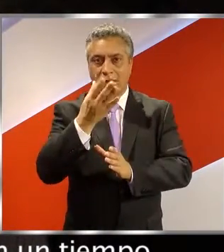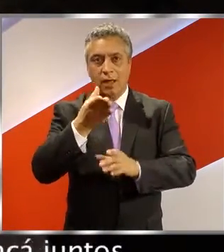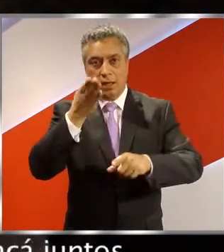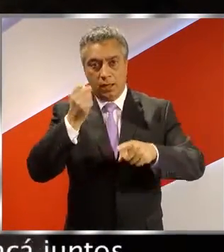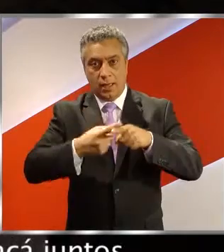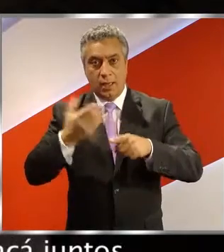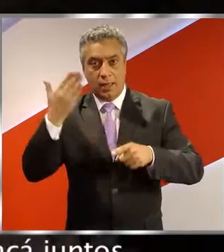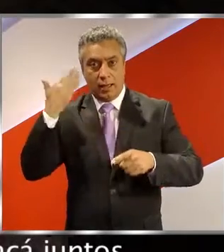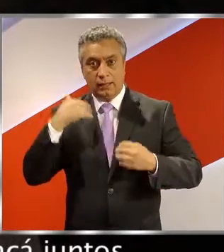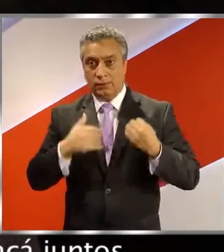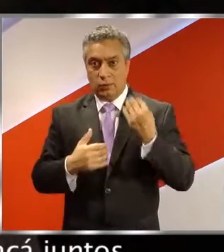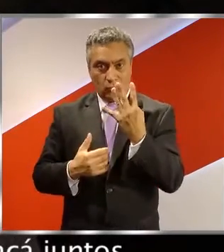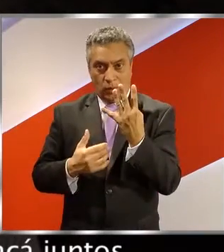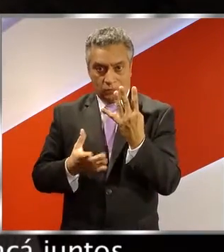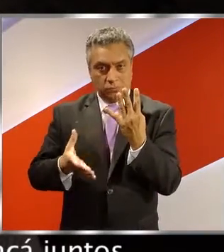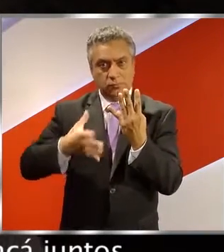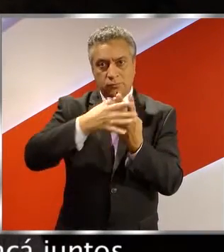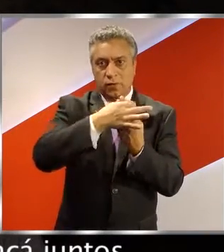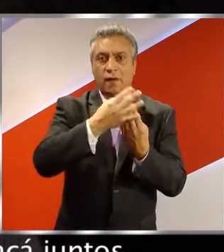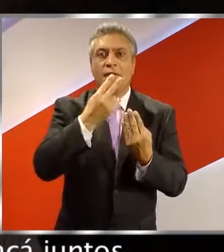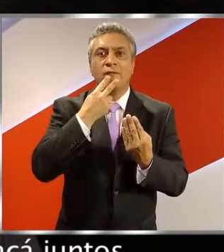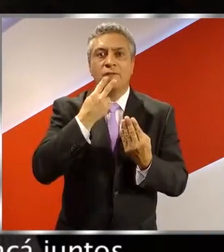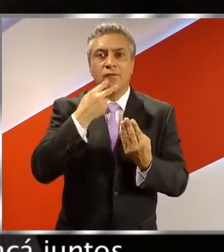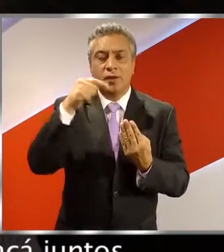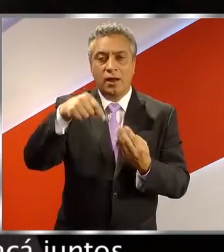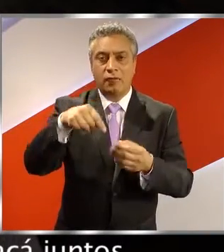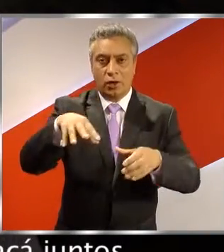de estar los cuatro viviendo acá juntos,